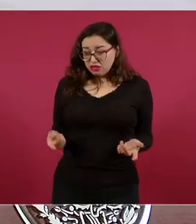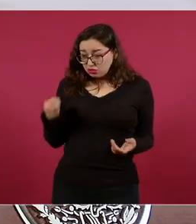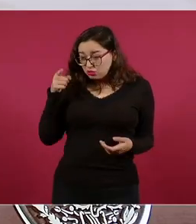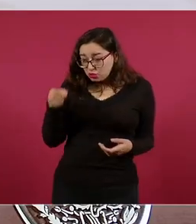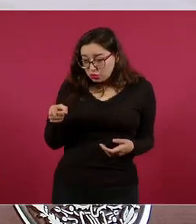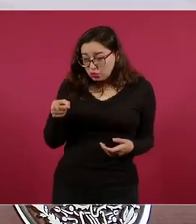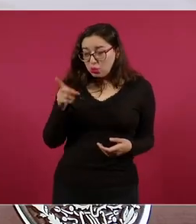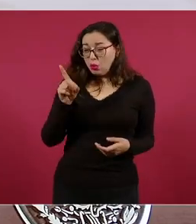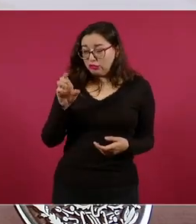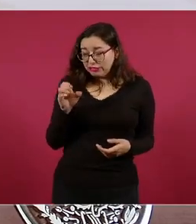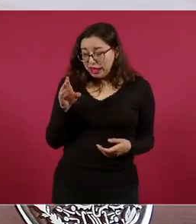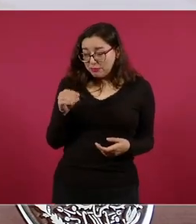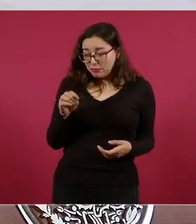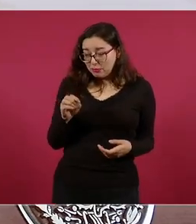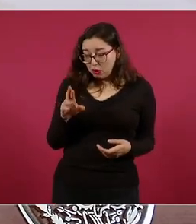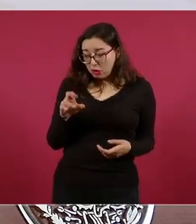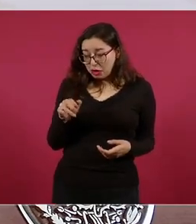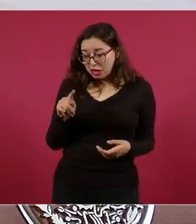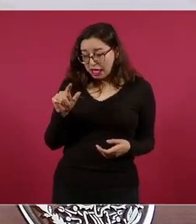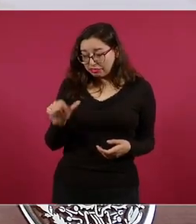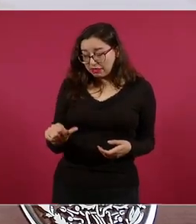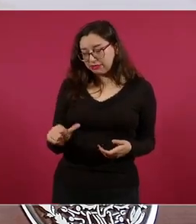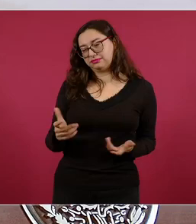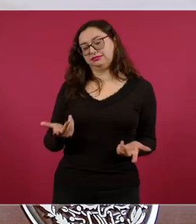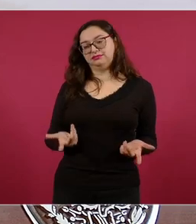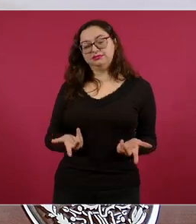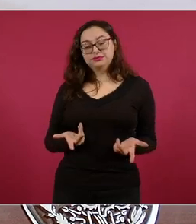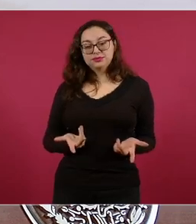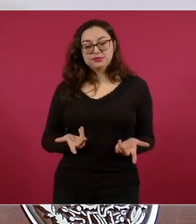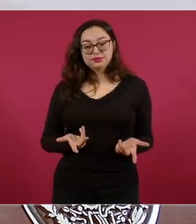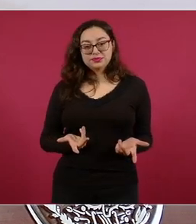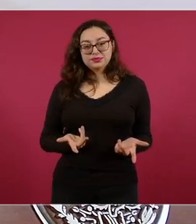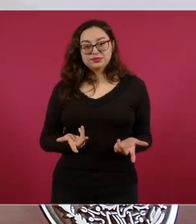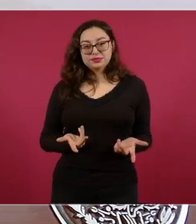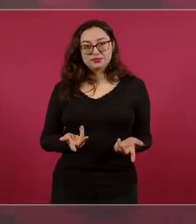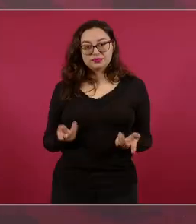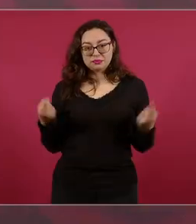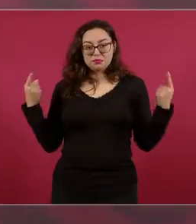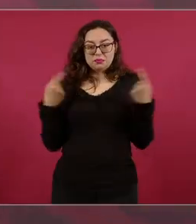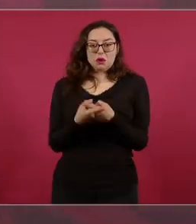porque el periodismo es un noble oficio,